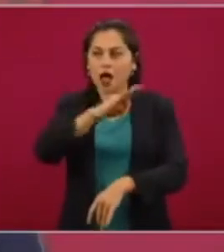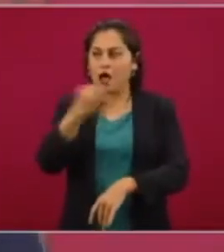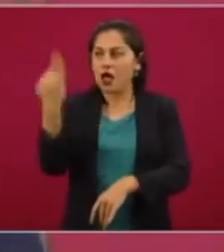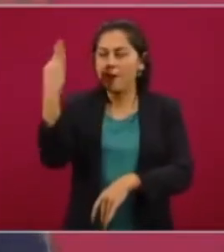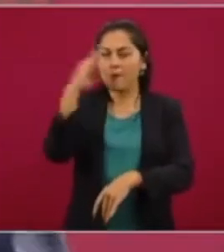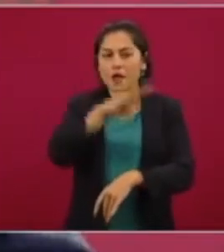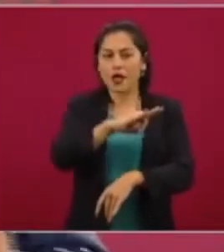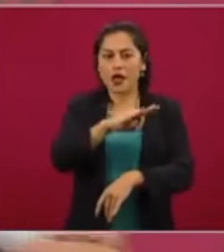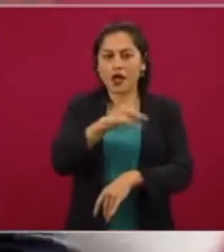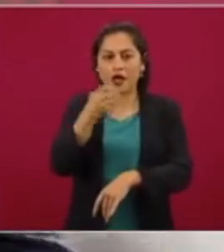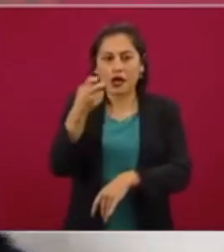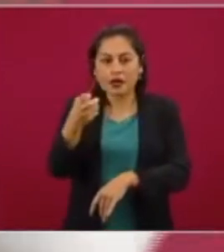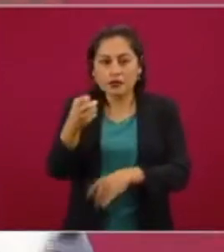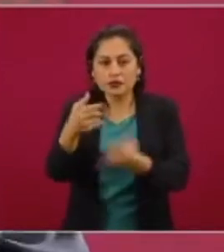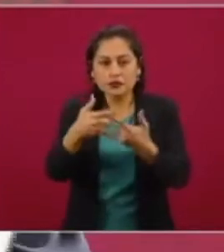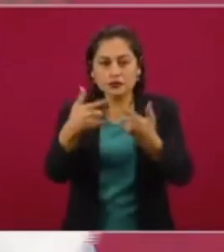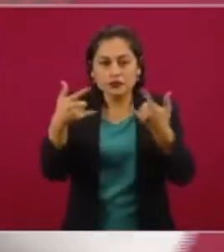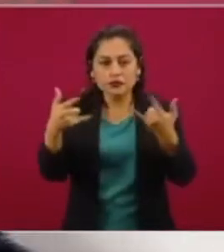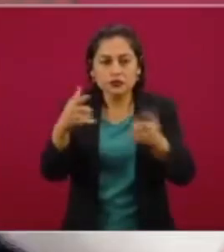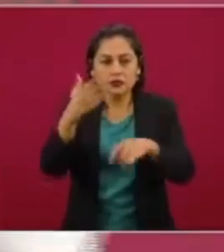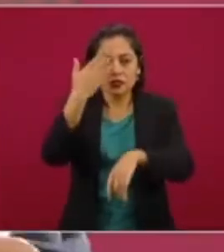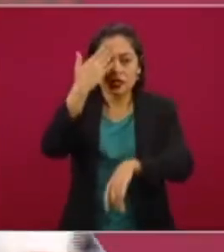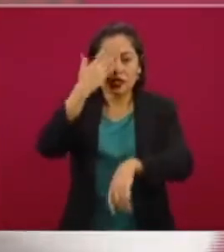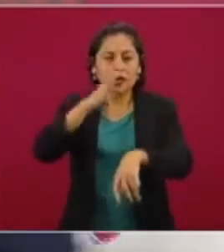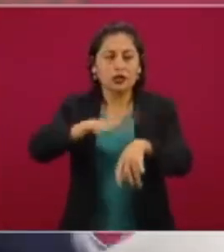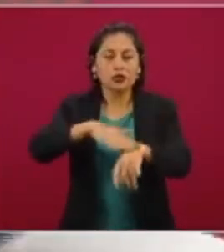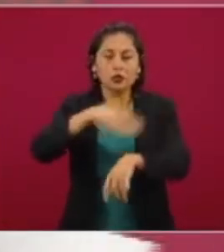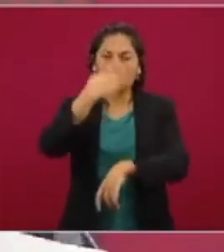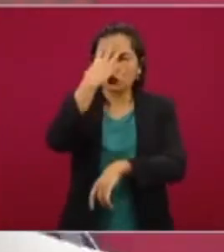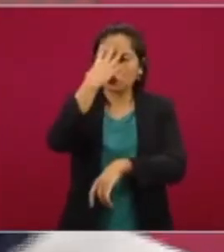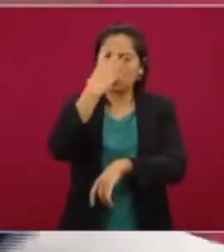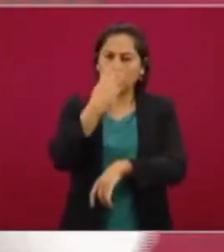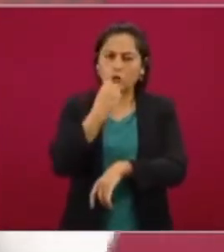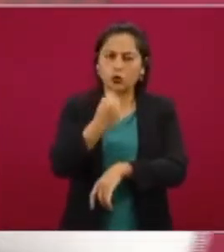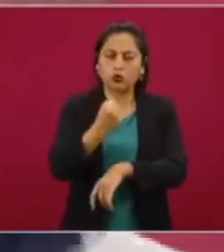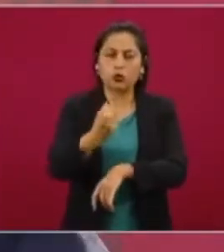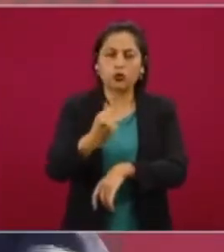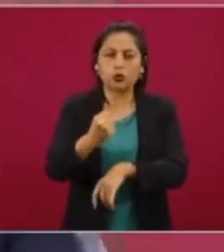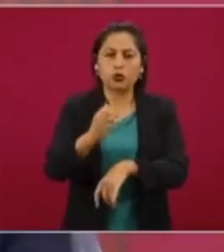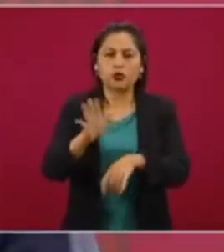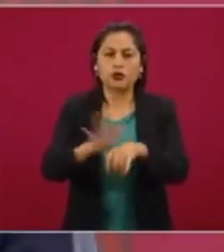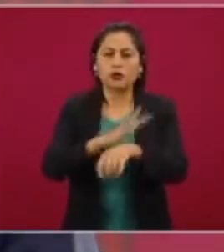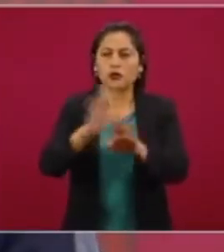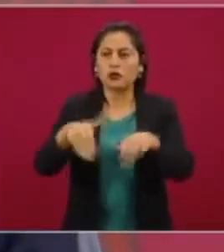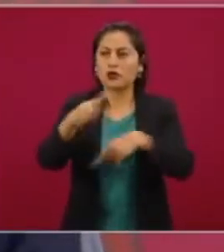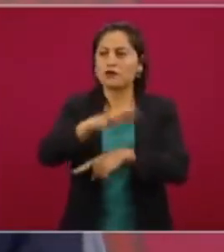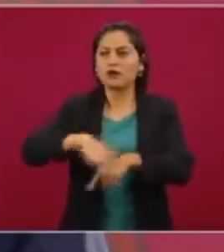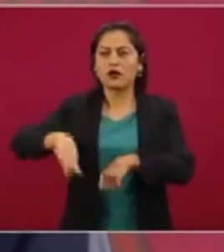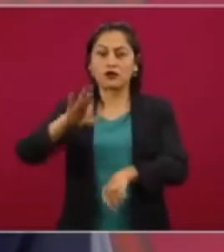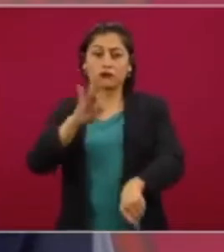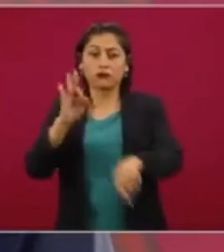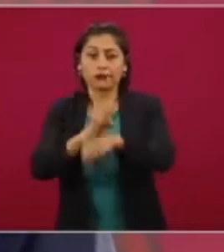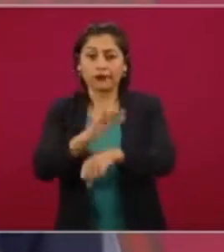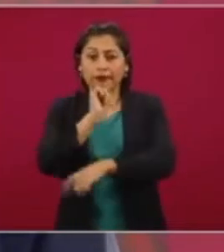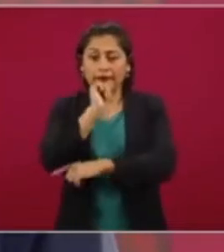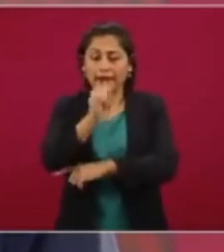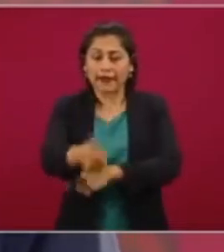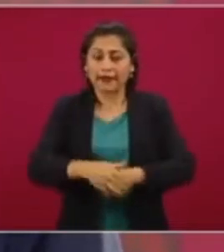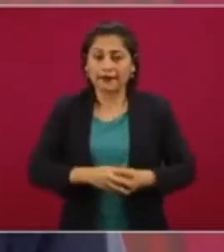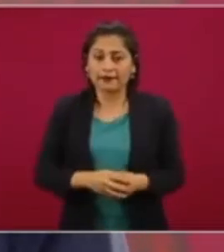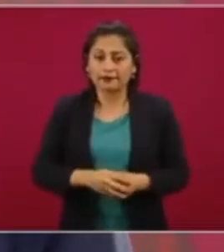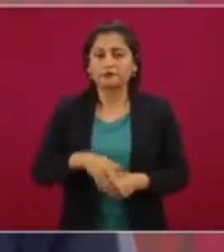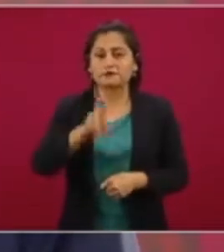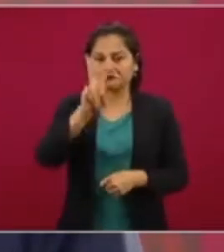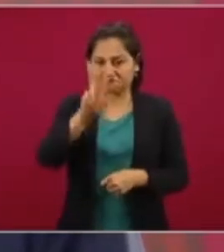Y ya, no había quien lo defendiera. Muy triste,